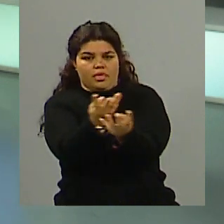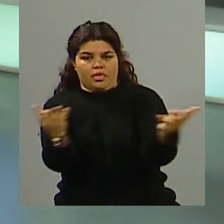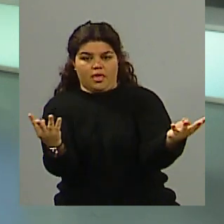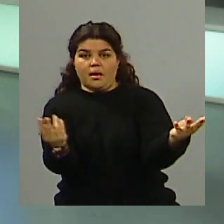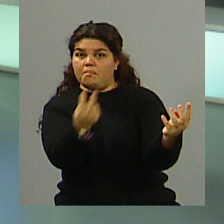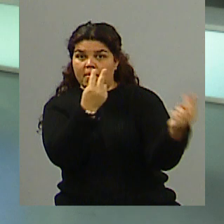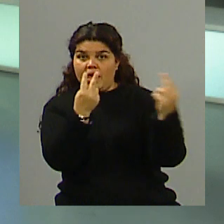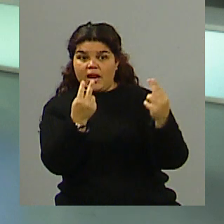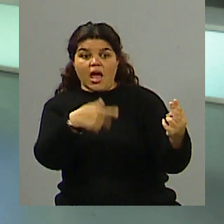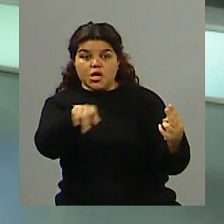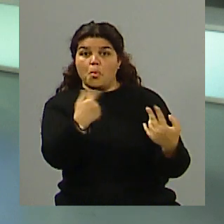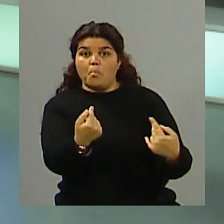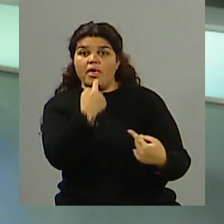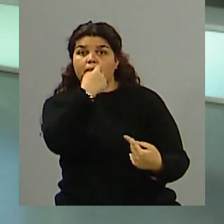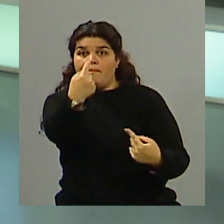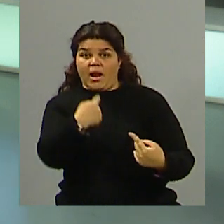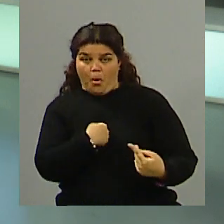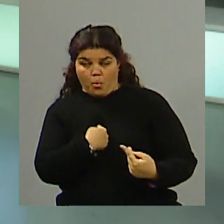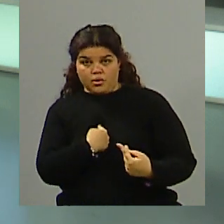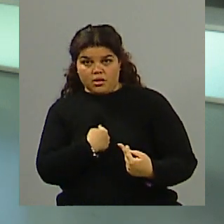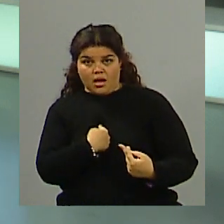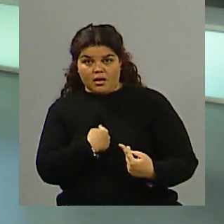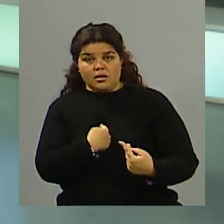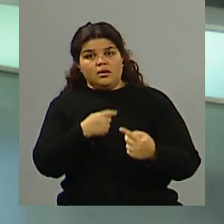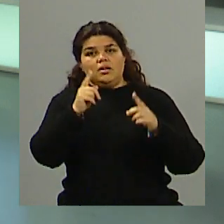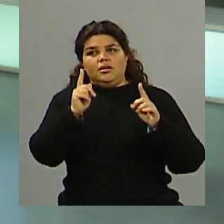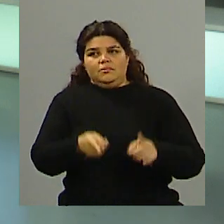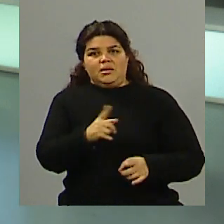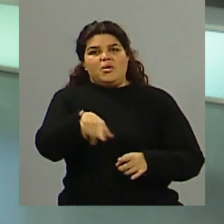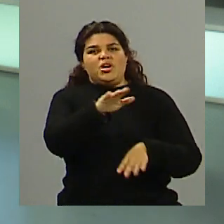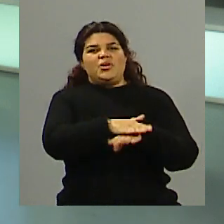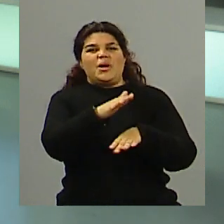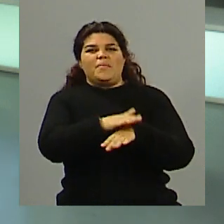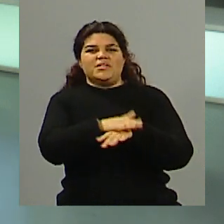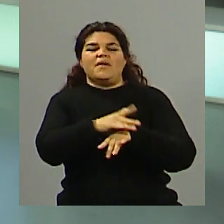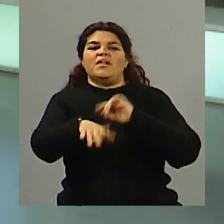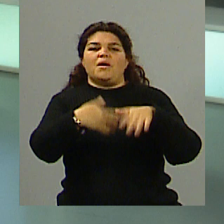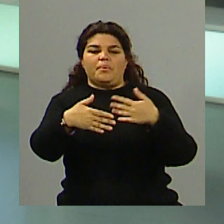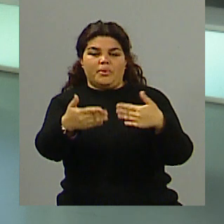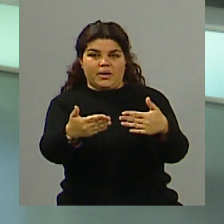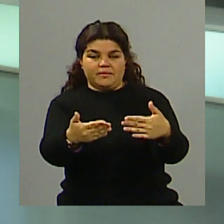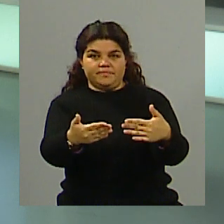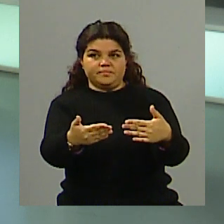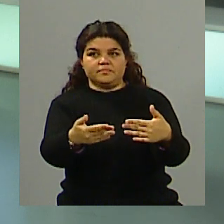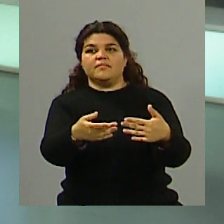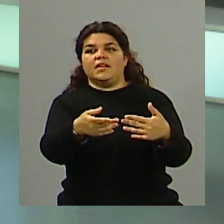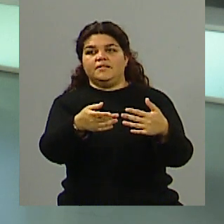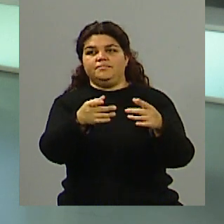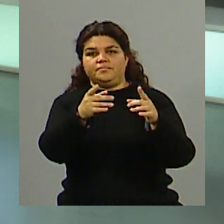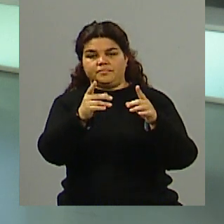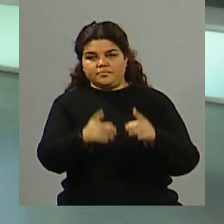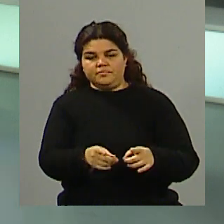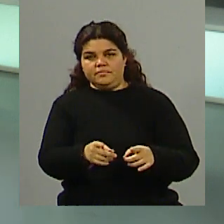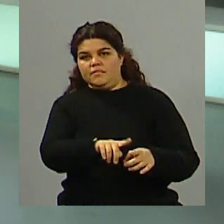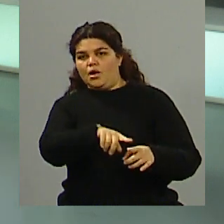importante de quienes van a llevar a cabo los periodistas o los comunicadores que van a llevar a cabo este debate. Y, si no, un